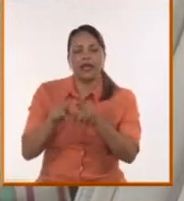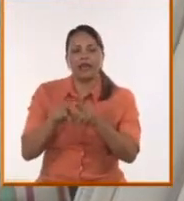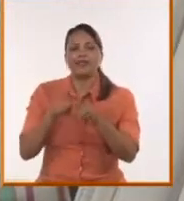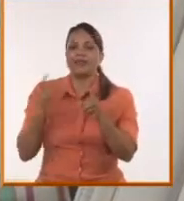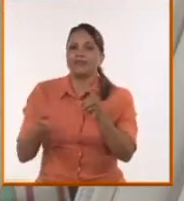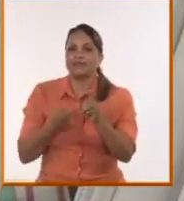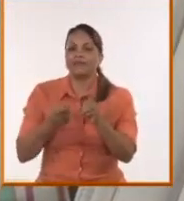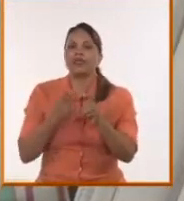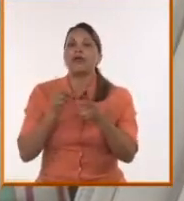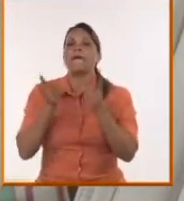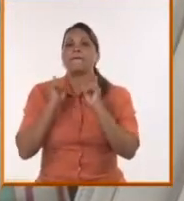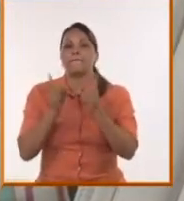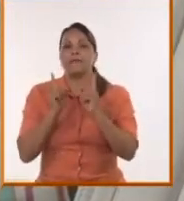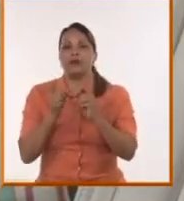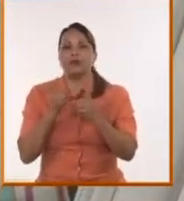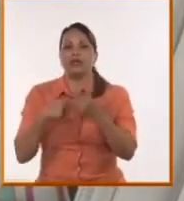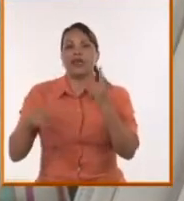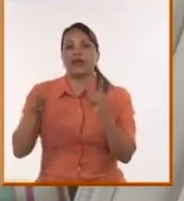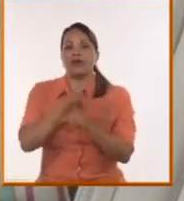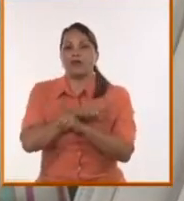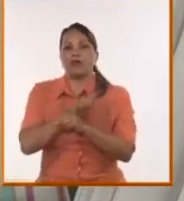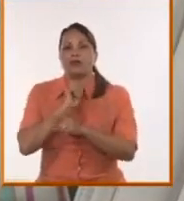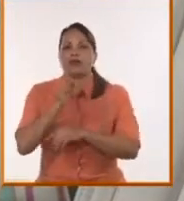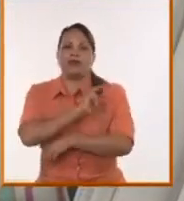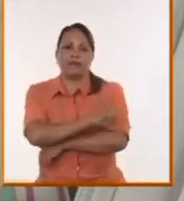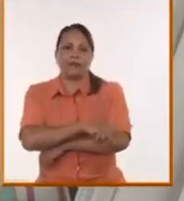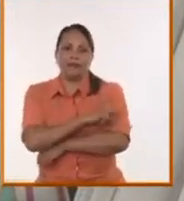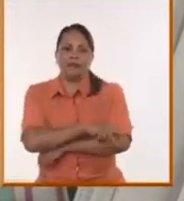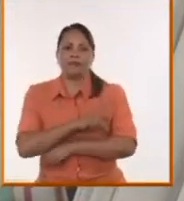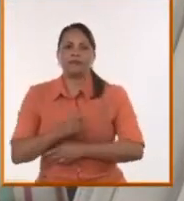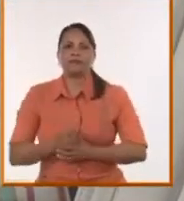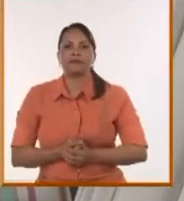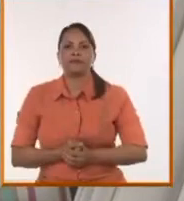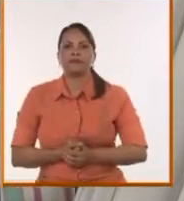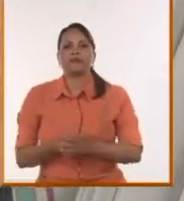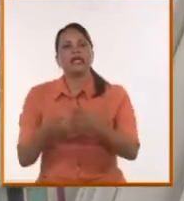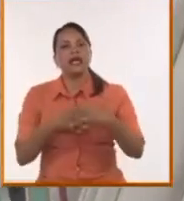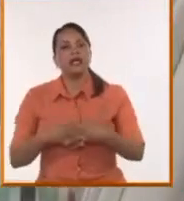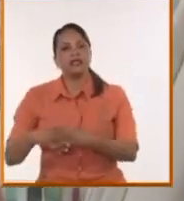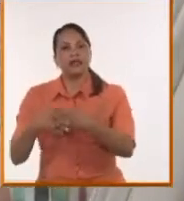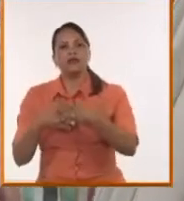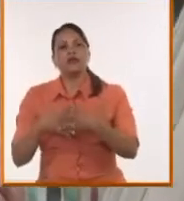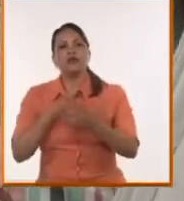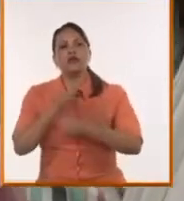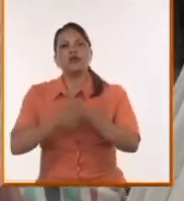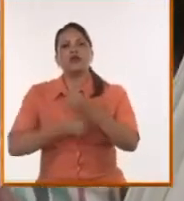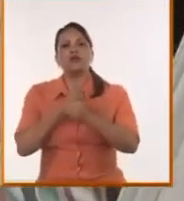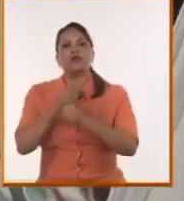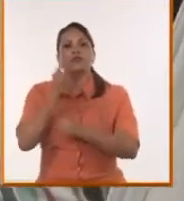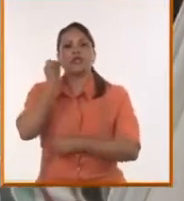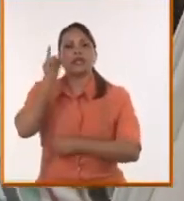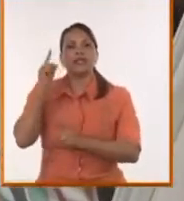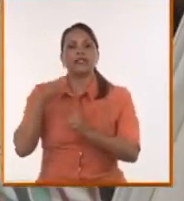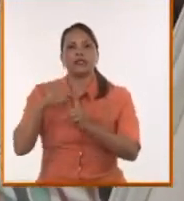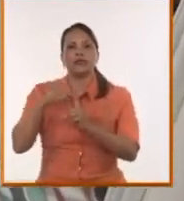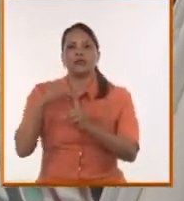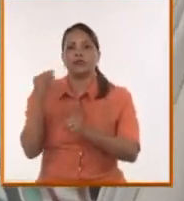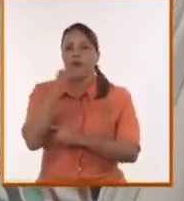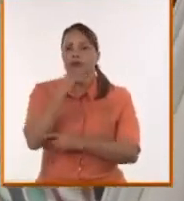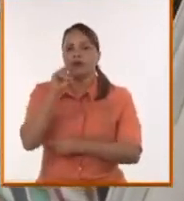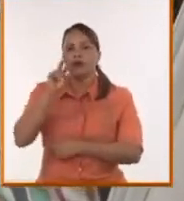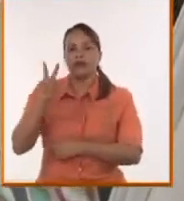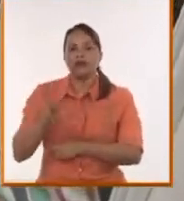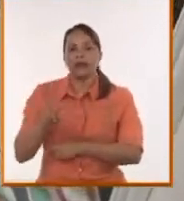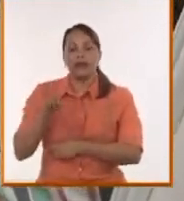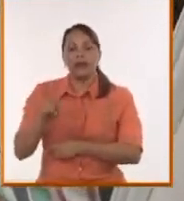digital, y hacia ahí las elecciones se están tendiendo cada vez más. Ya de hecho en de Estados Unidos se está hablando del uso de la inteligencia artificial para las elecciones, para